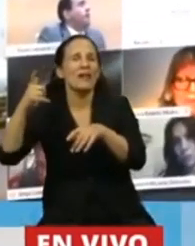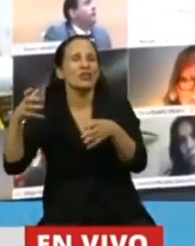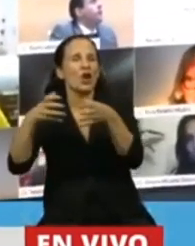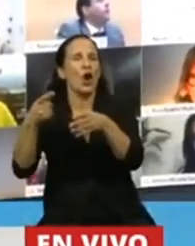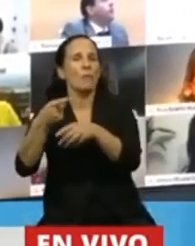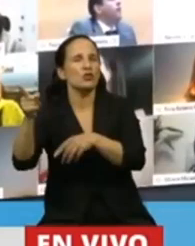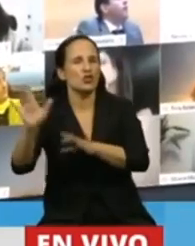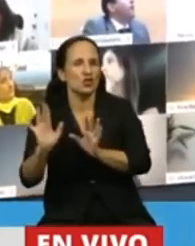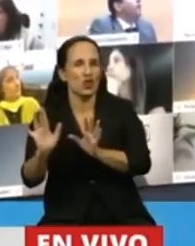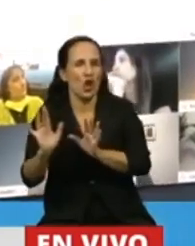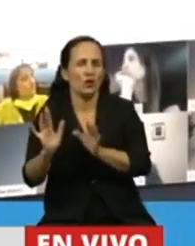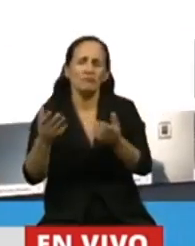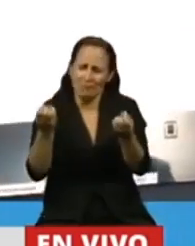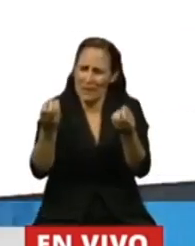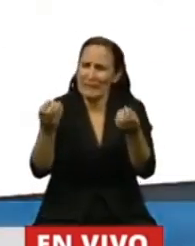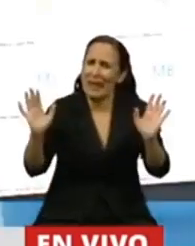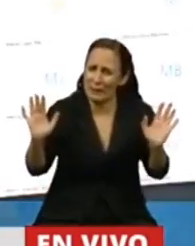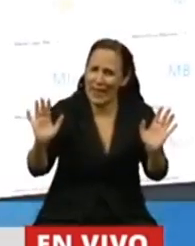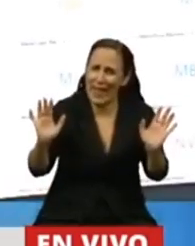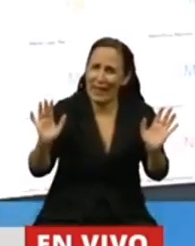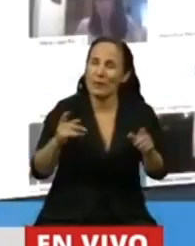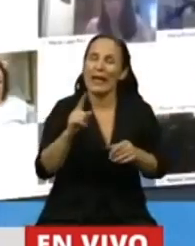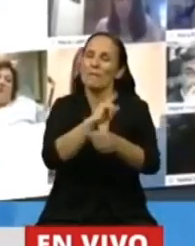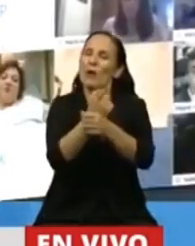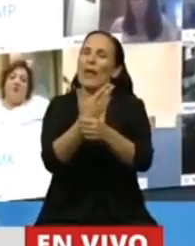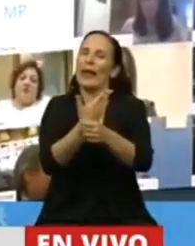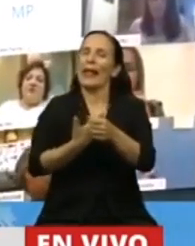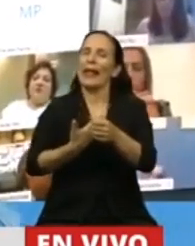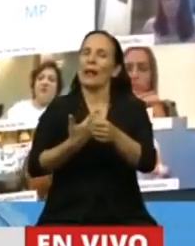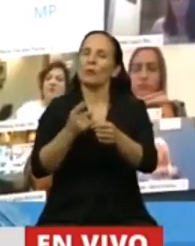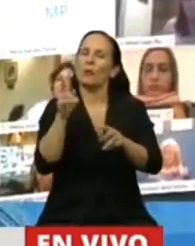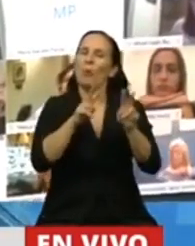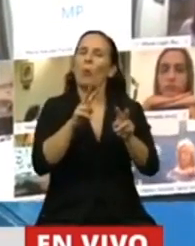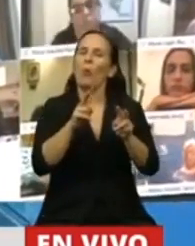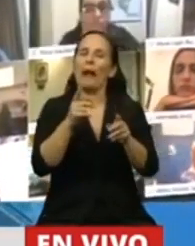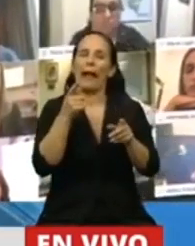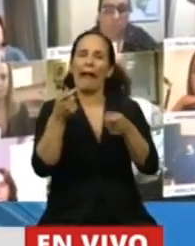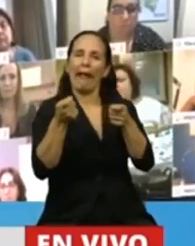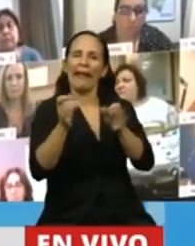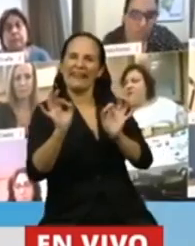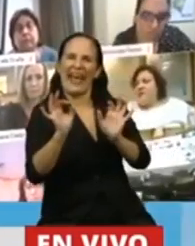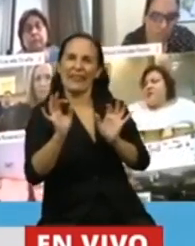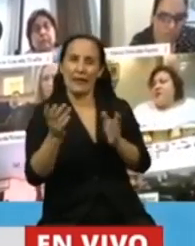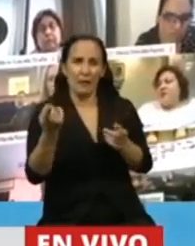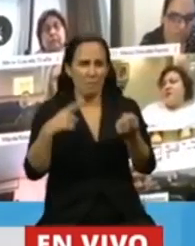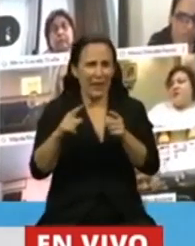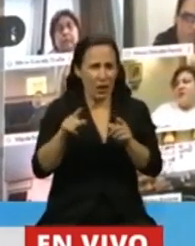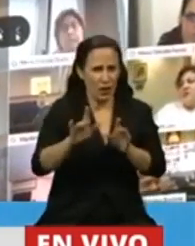siempre hay tentación en el Ejecutivo porque nadie lo controle. Pero ¿por qué retroceder? Si nosotros venimos acompañando,